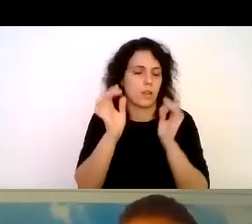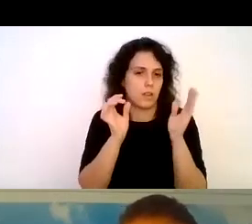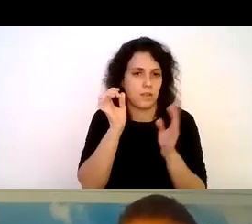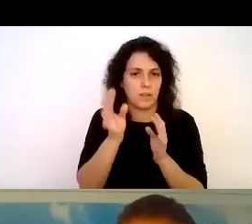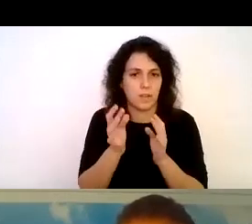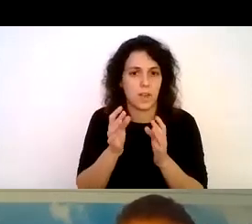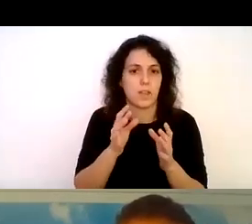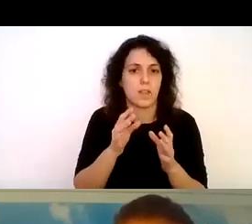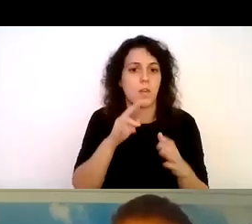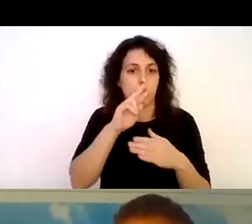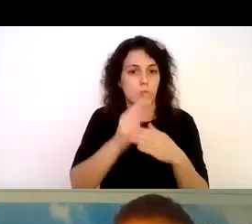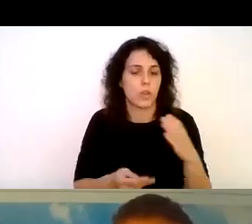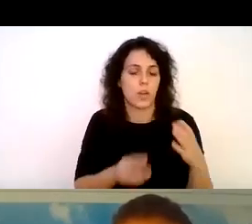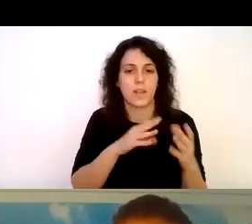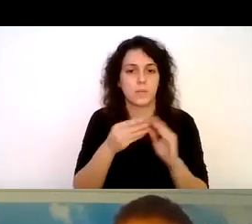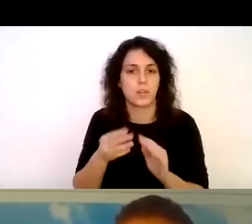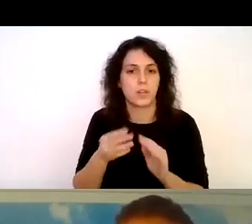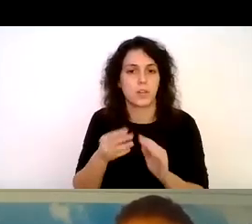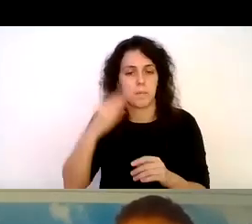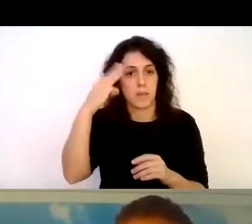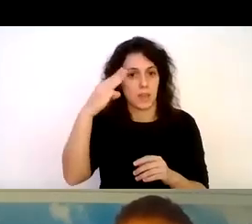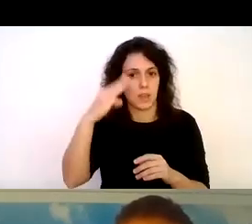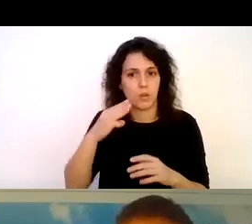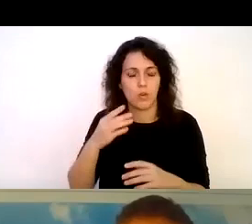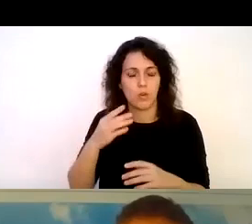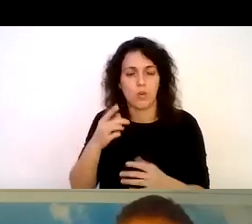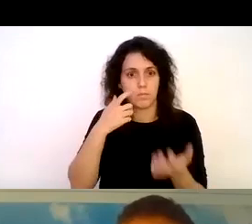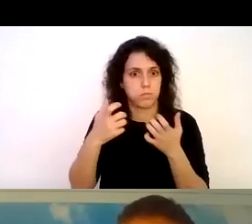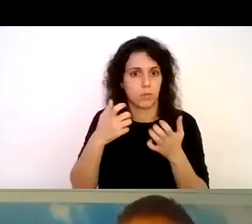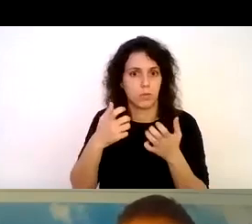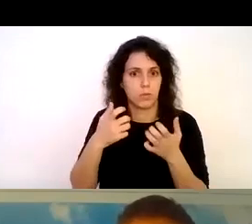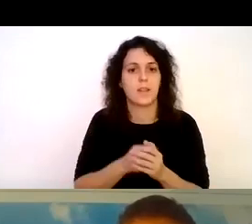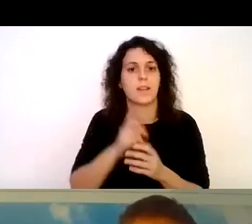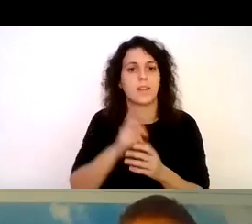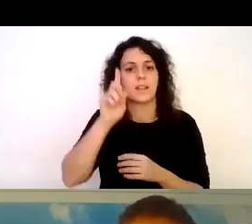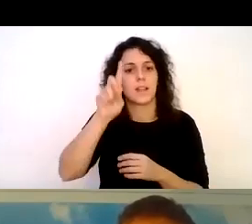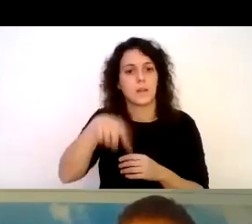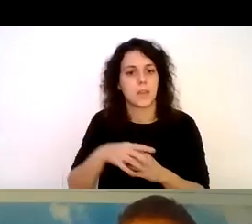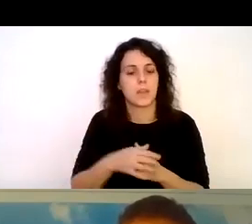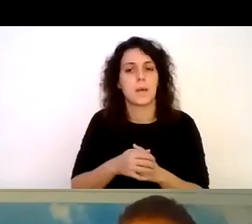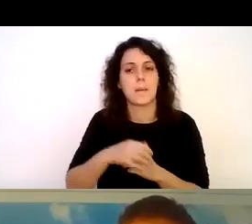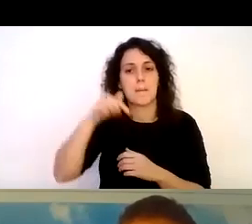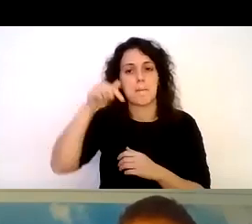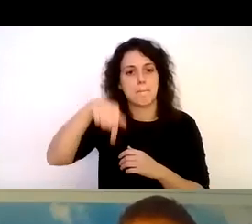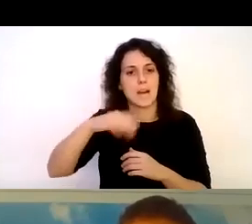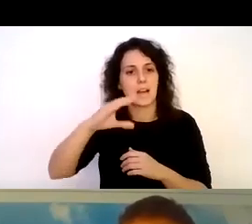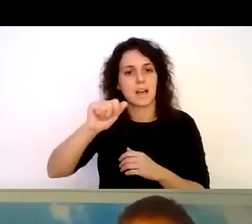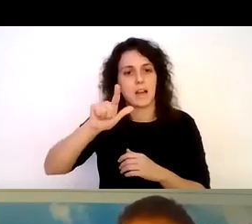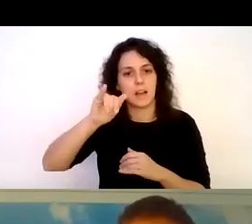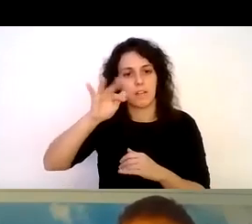buceo adaptado quiero destacar a México sin duda Baja California Sur y el fideicomiso de turismo